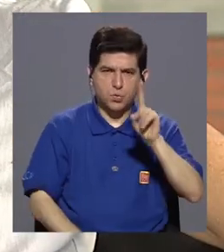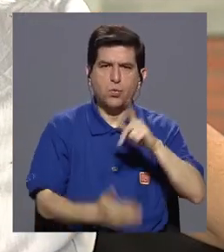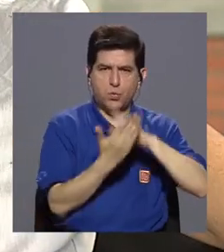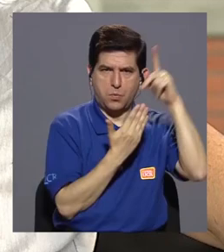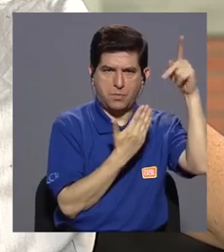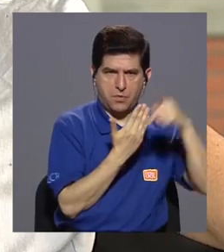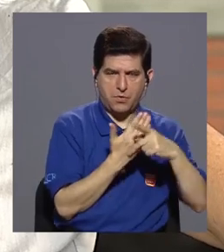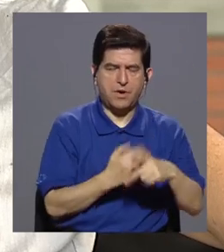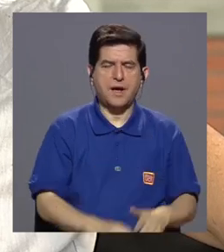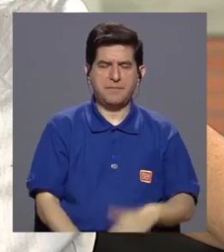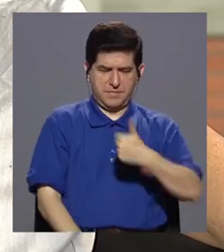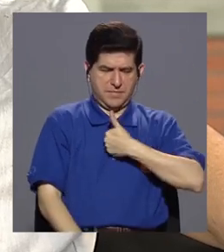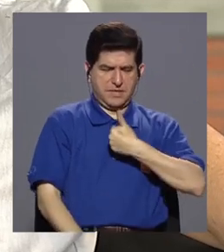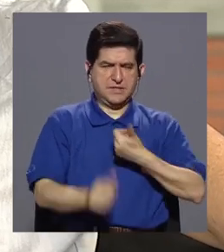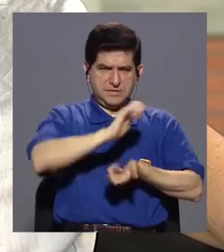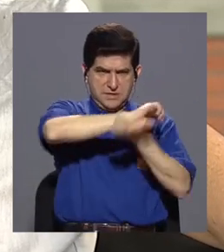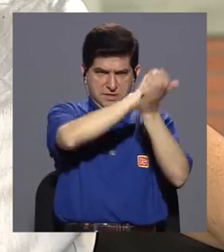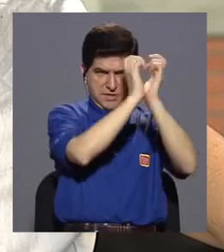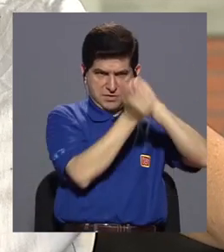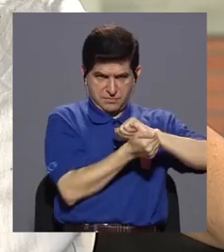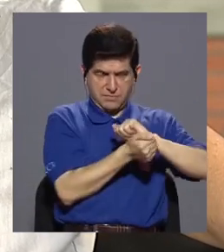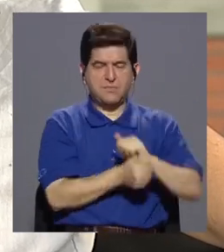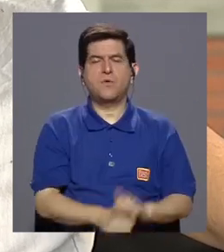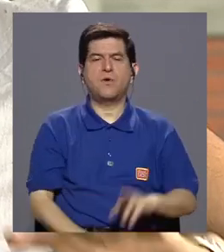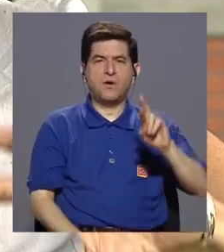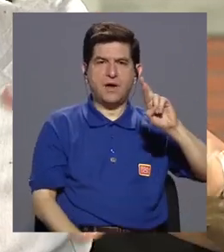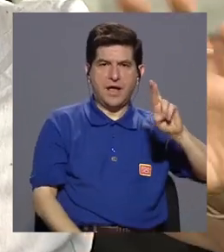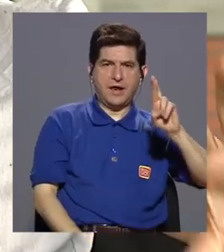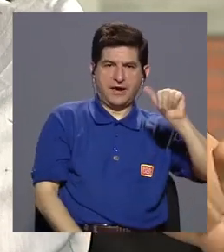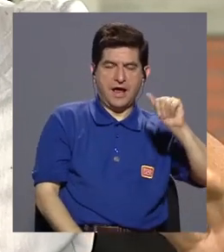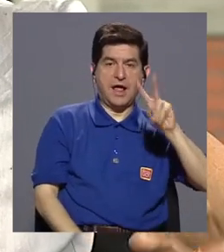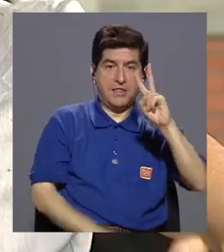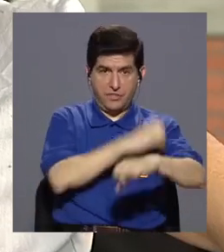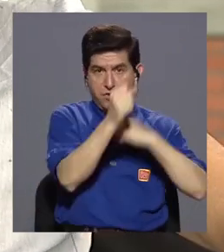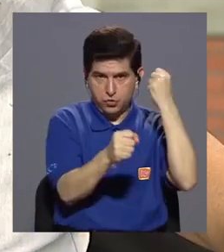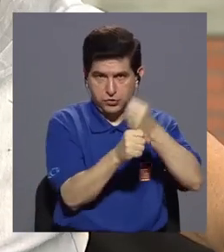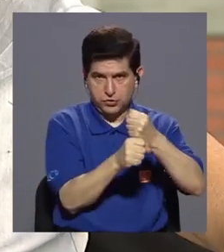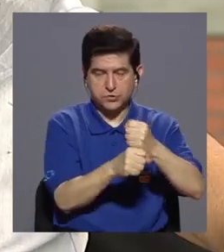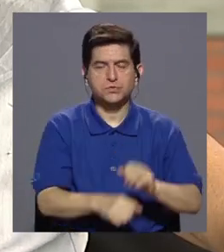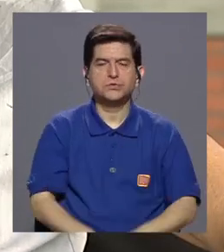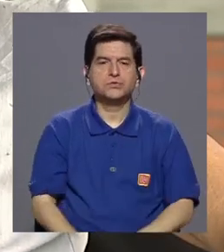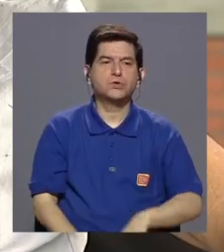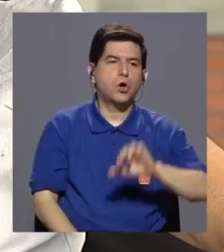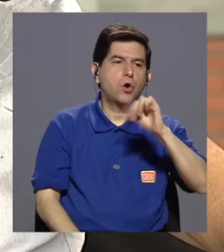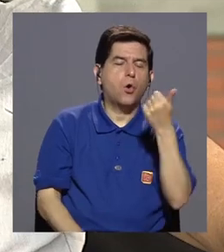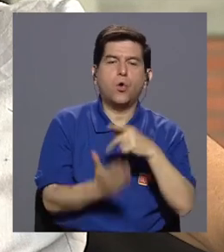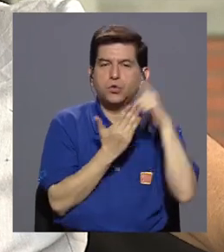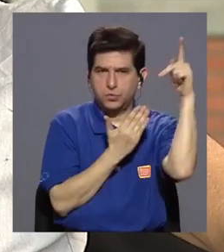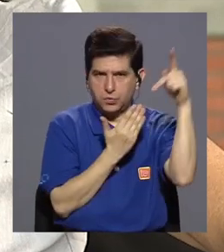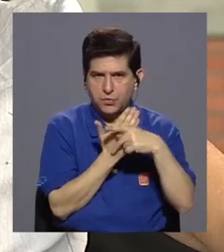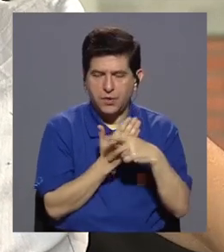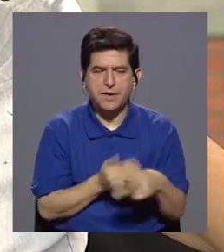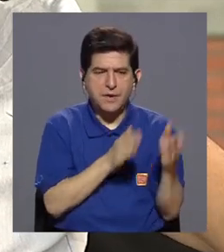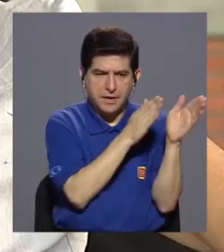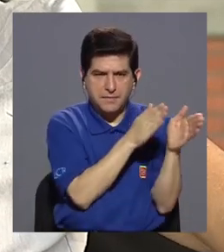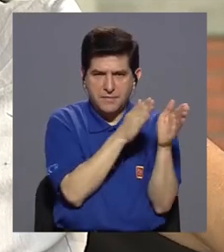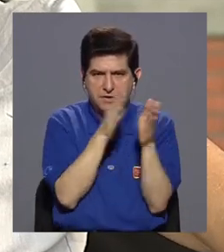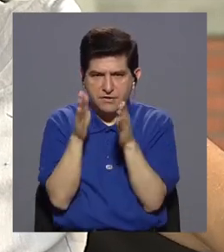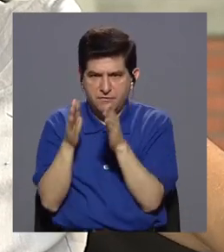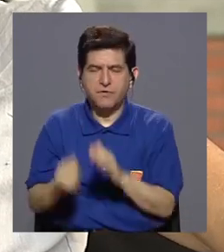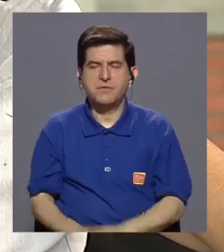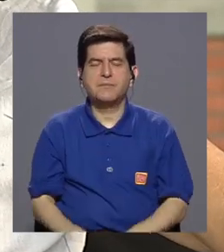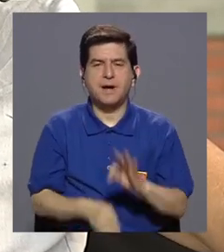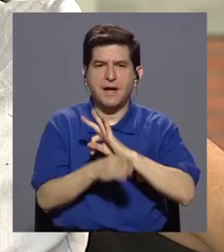programa de autotransformación en Radical Aliveness, que dura dos años. Hay otro programa para formarse